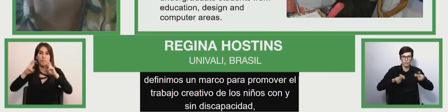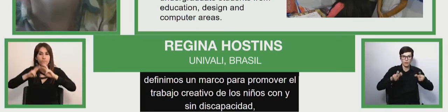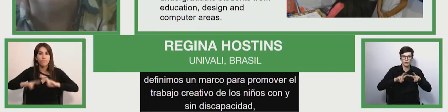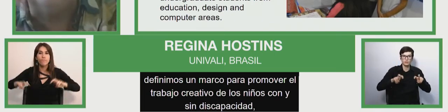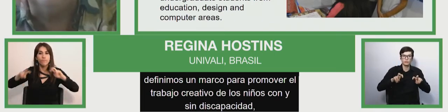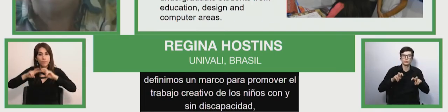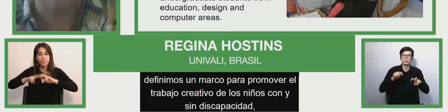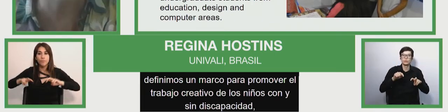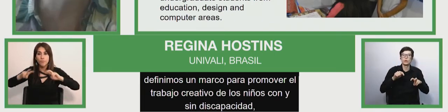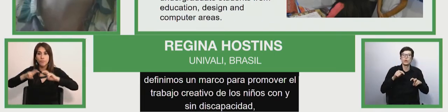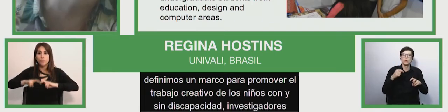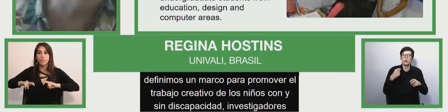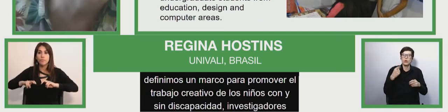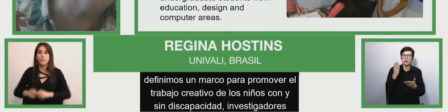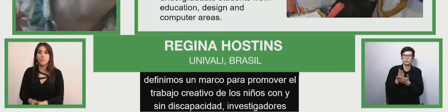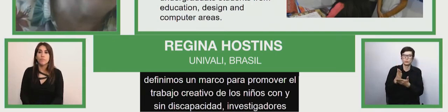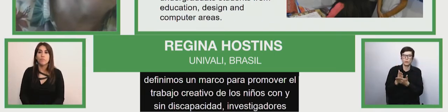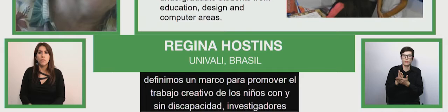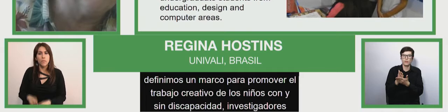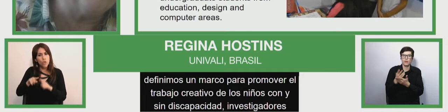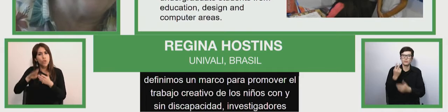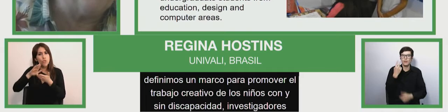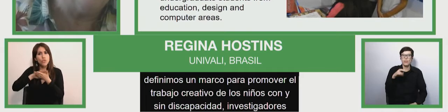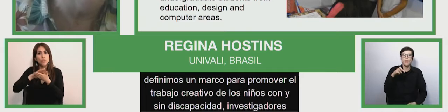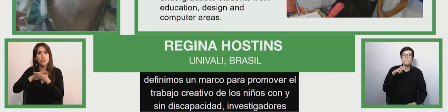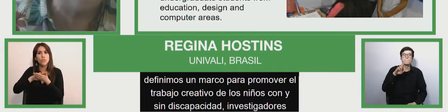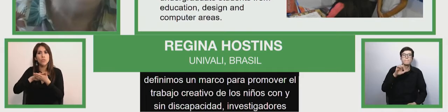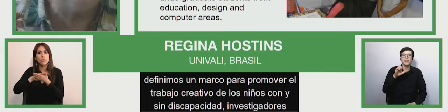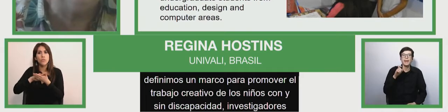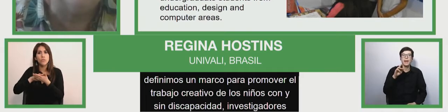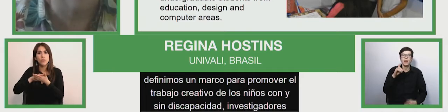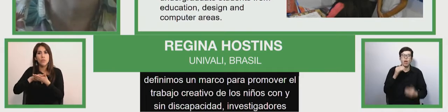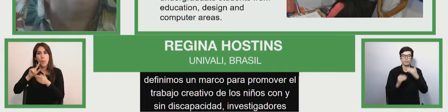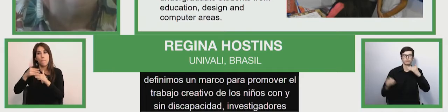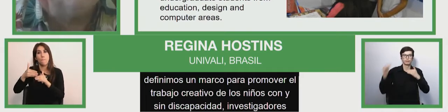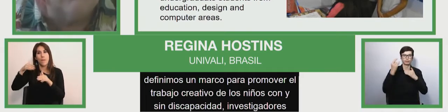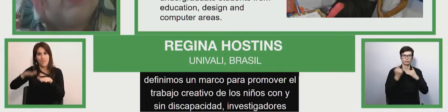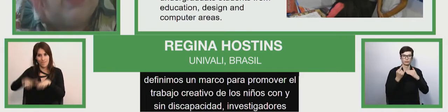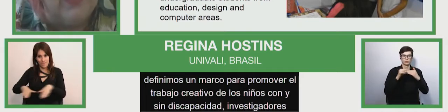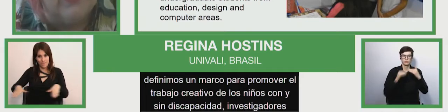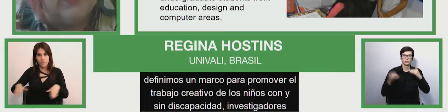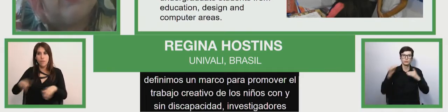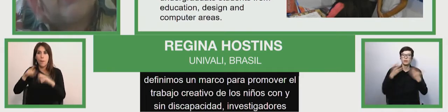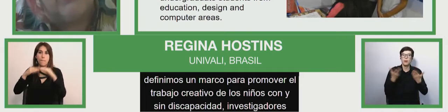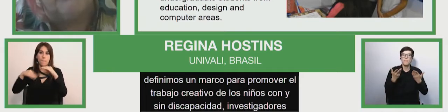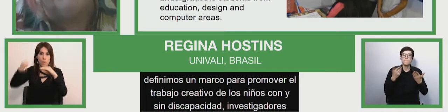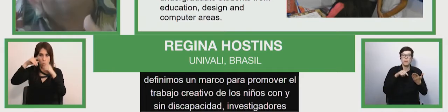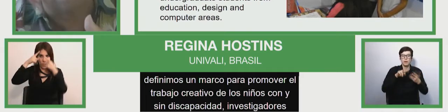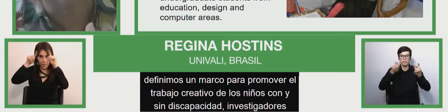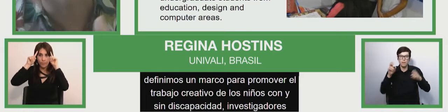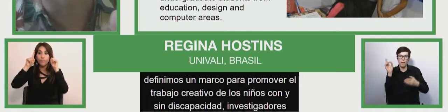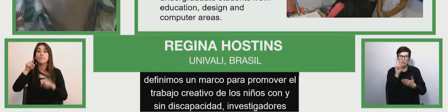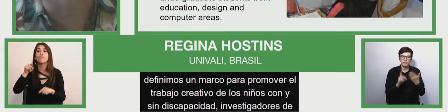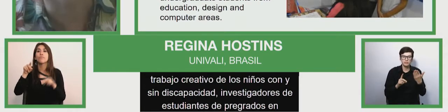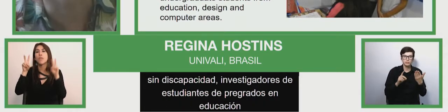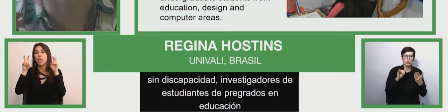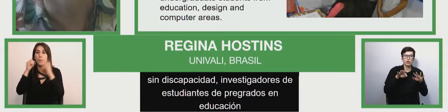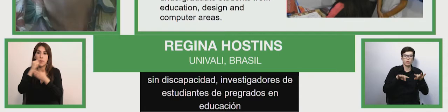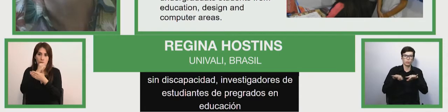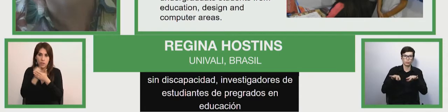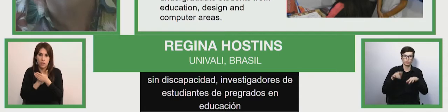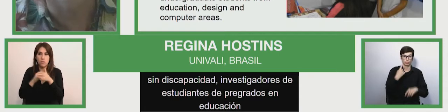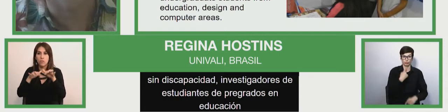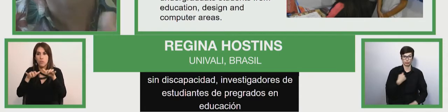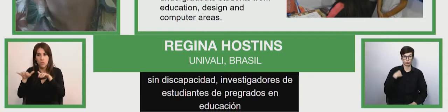estudiantes de pregrado en educación, diseño y en las áreas de computación. Nosotros creemos que en el